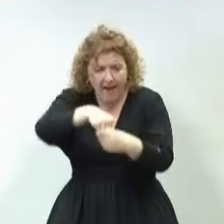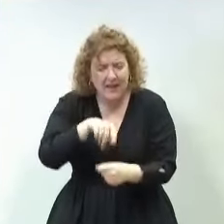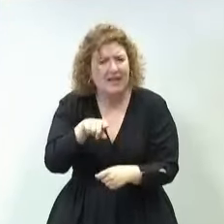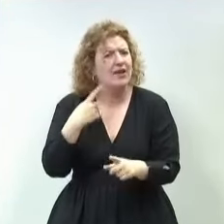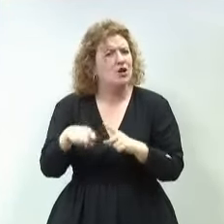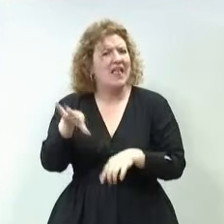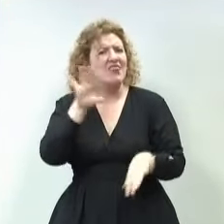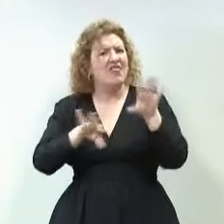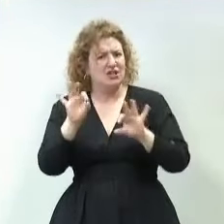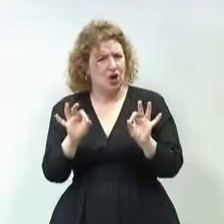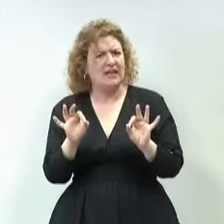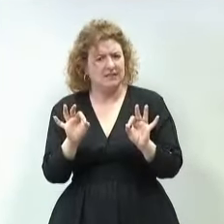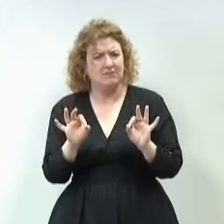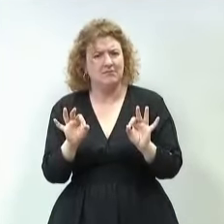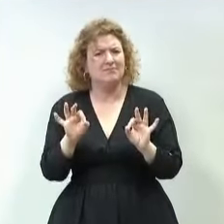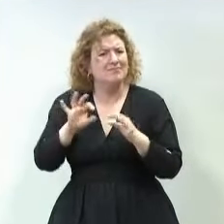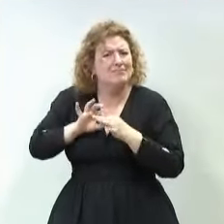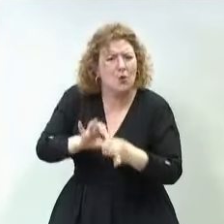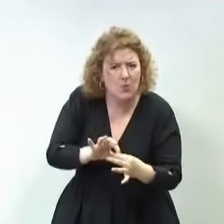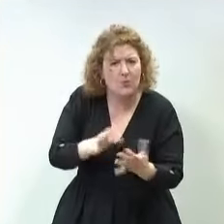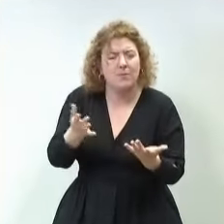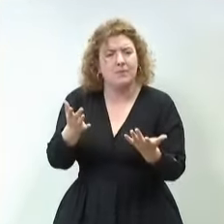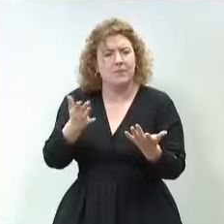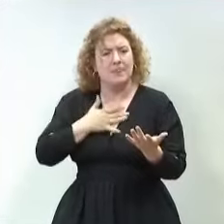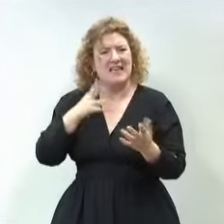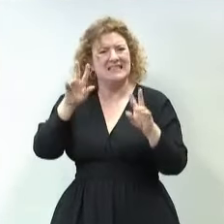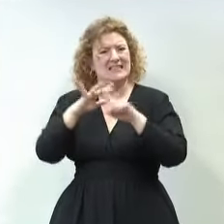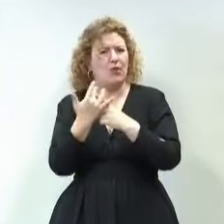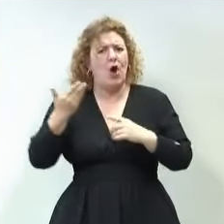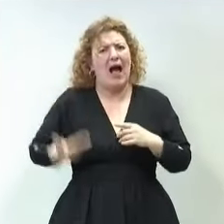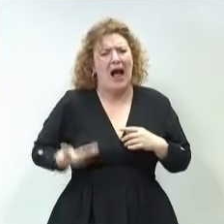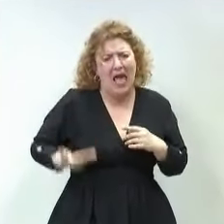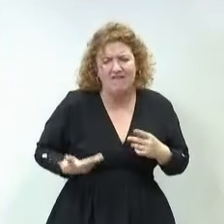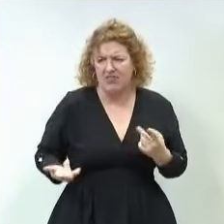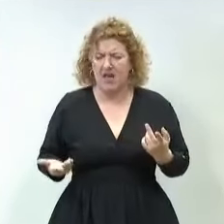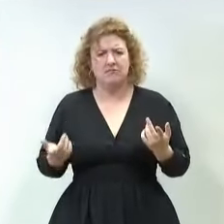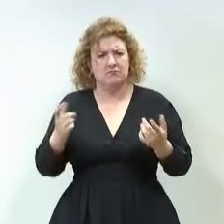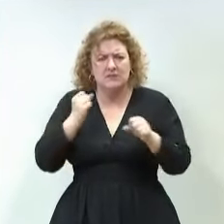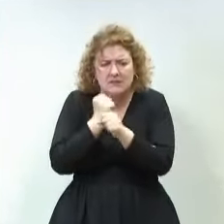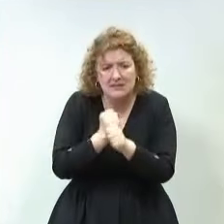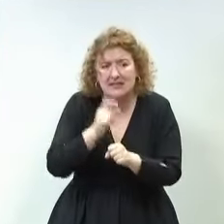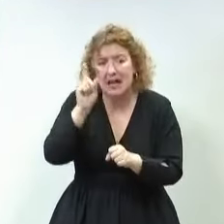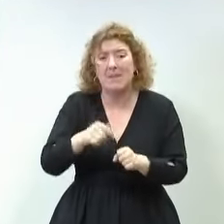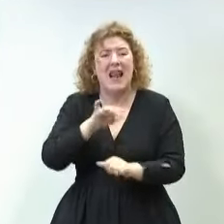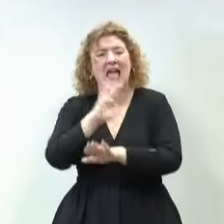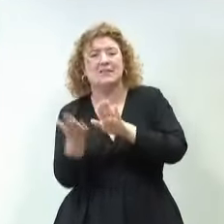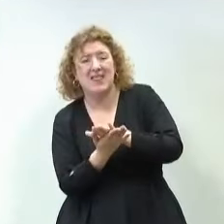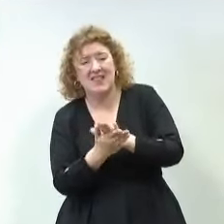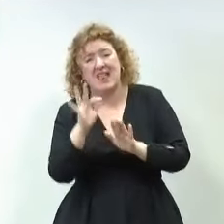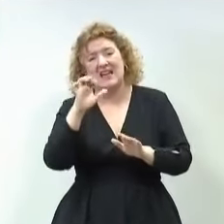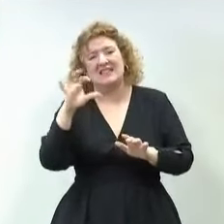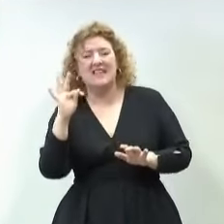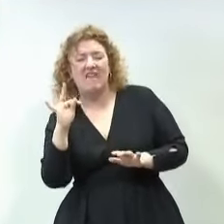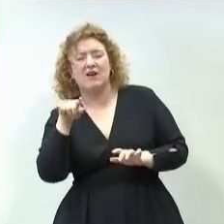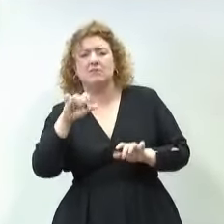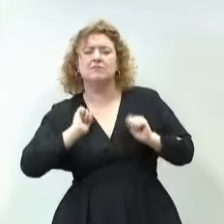decisiones necesarias que, además, vayan en consonancia con la propia gravedad de los hechos y también con el propio expediente incoado por el Taz, que apela,